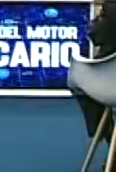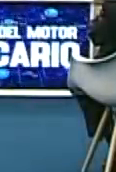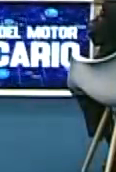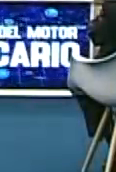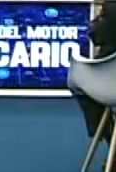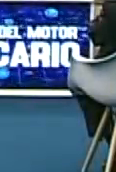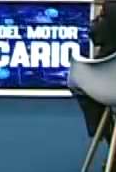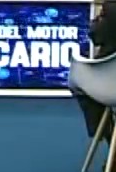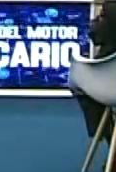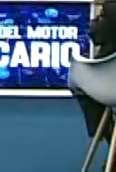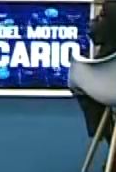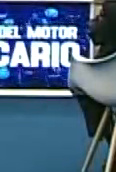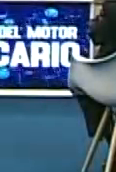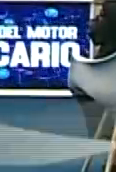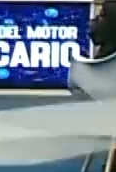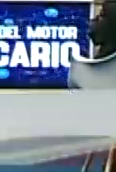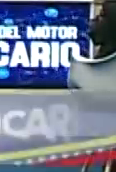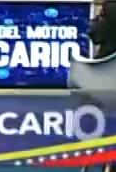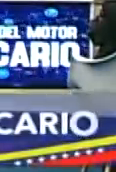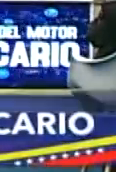profesor Calixto Ortega.